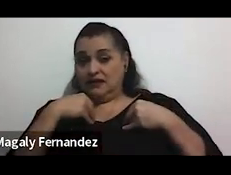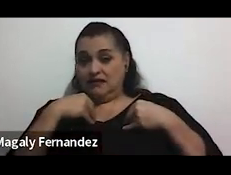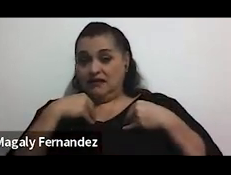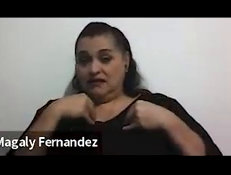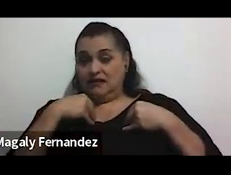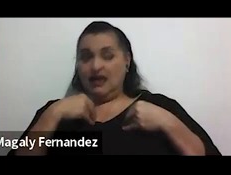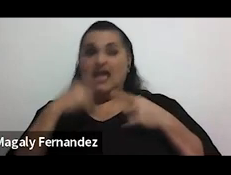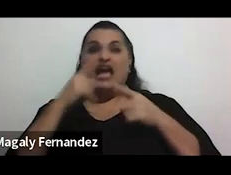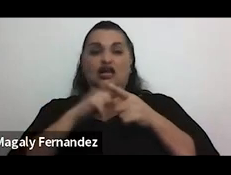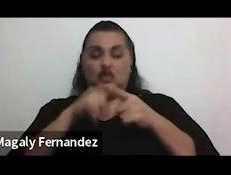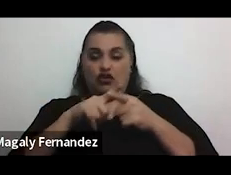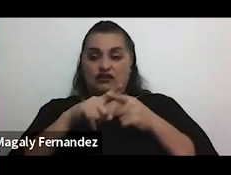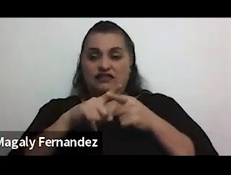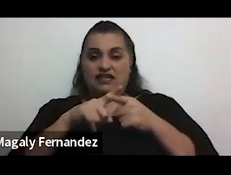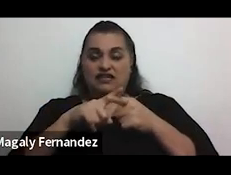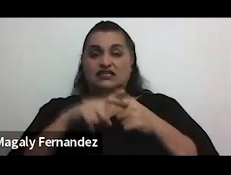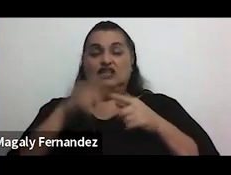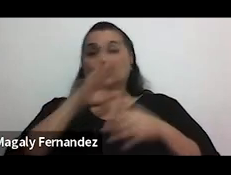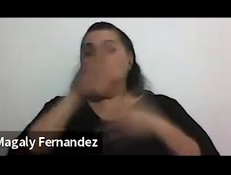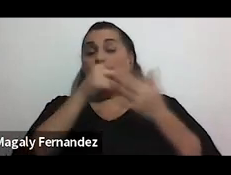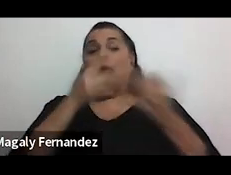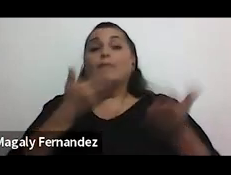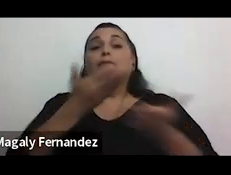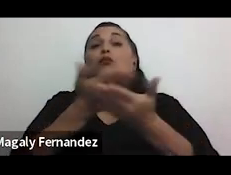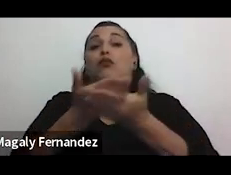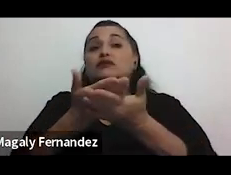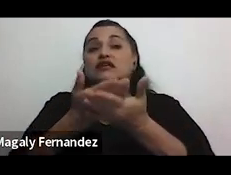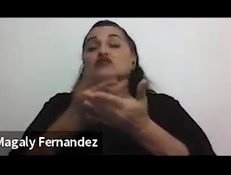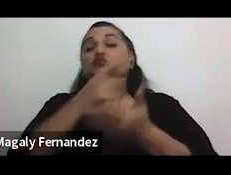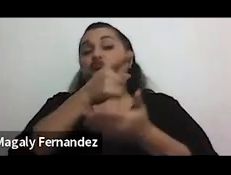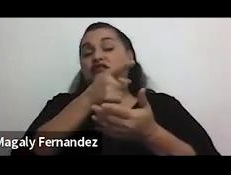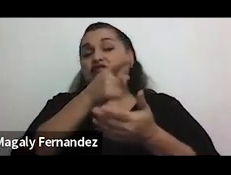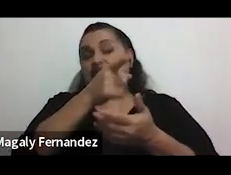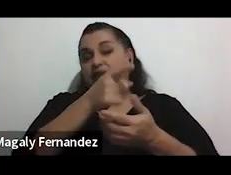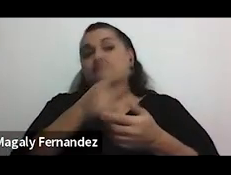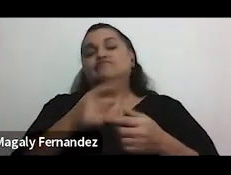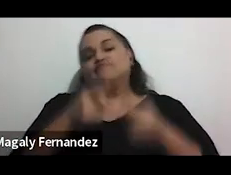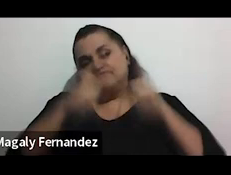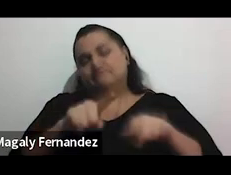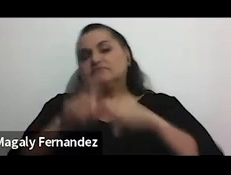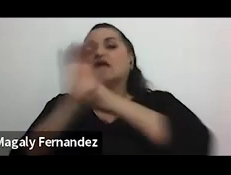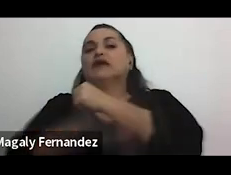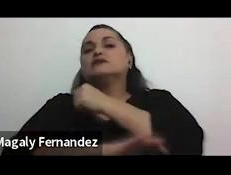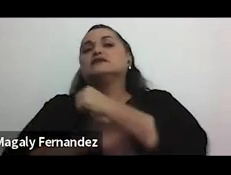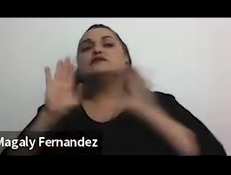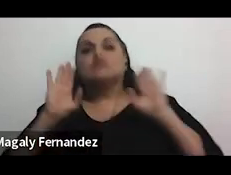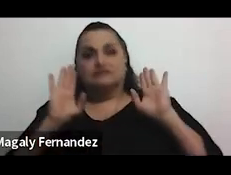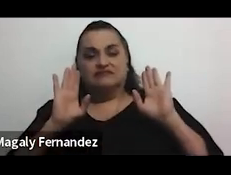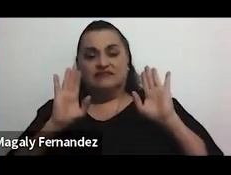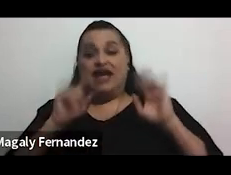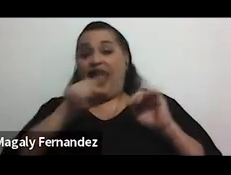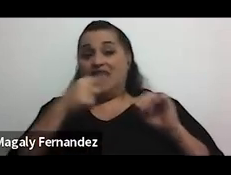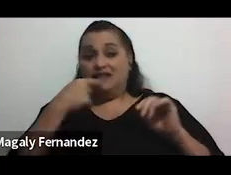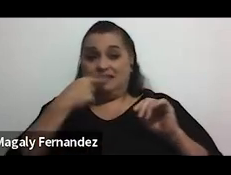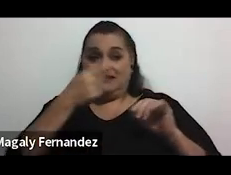estas proposiciones de contenido sexual va a tener ciertas consecuencias entonces aquí es lo que les mencionaba previamente de